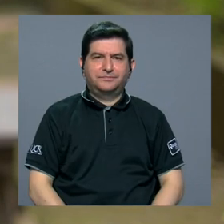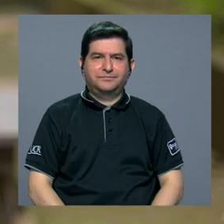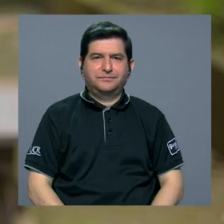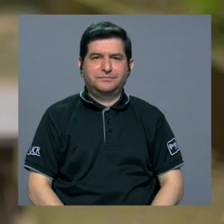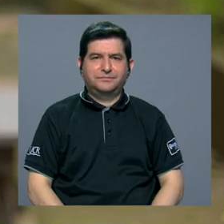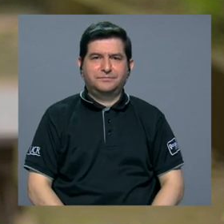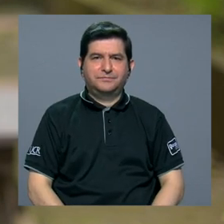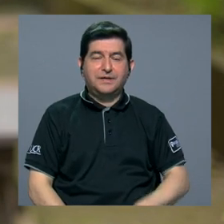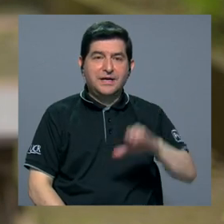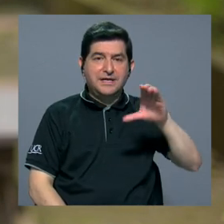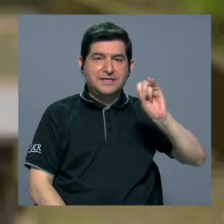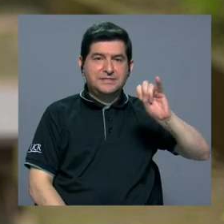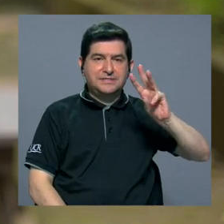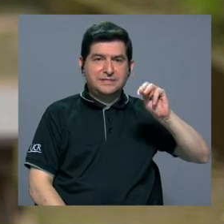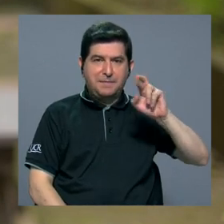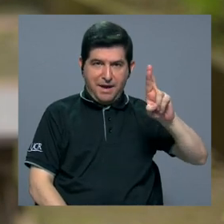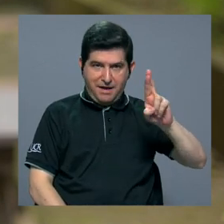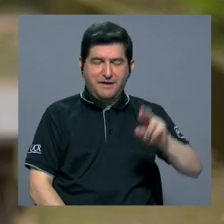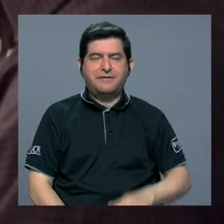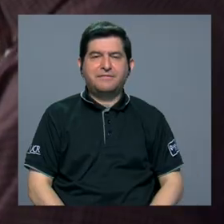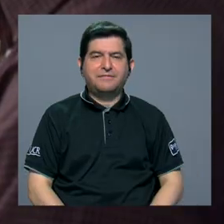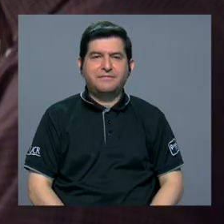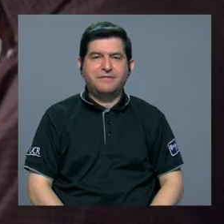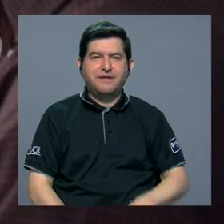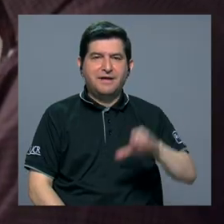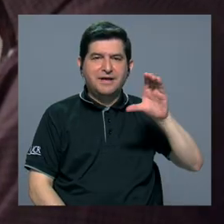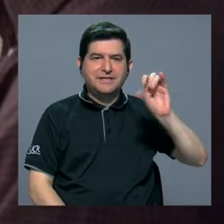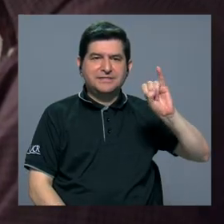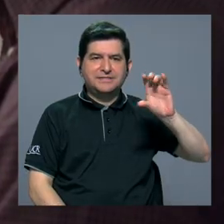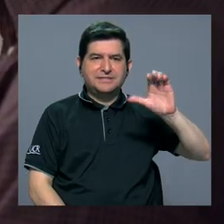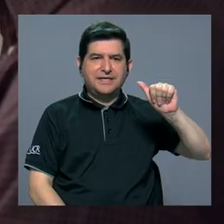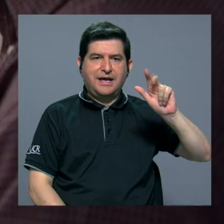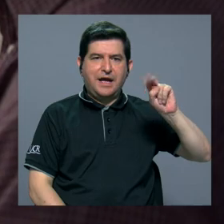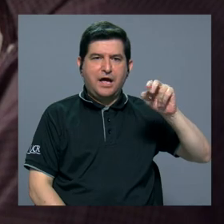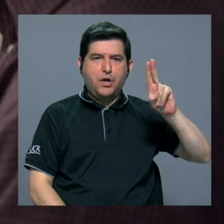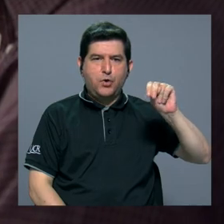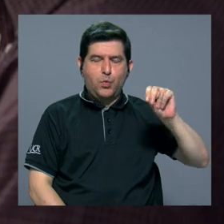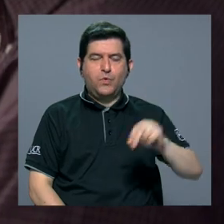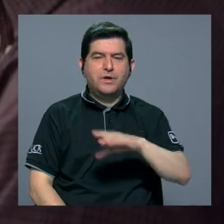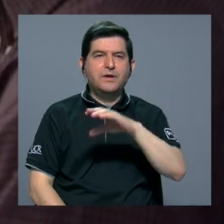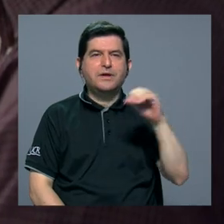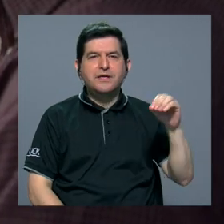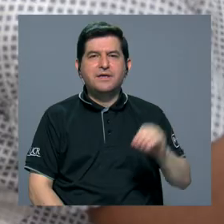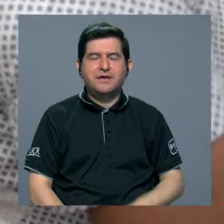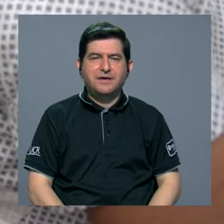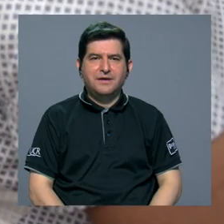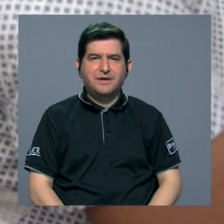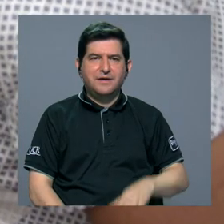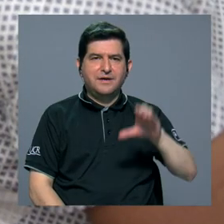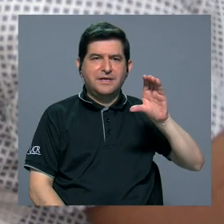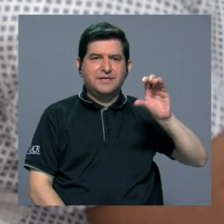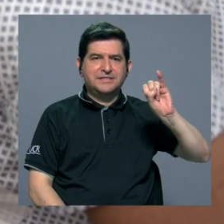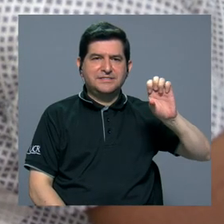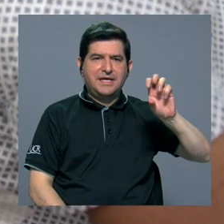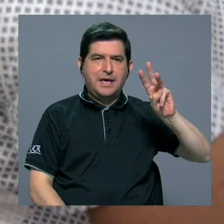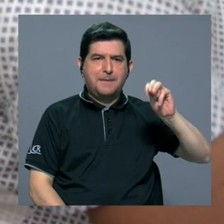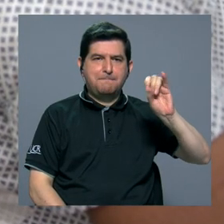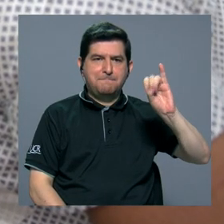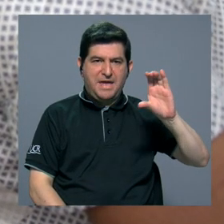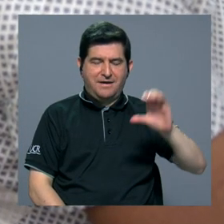el CIMAR, el CICANUM y el CIEMIC.